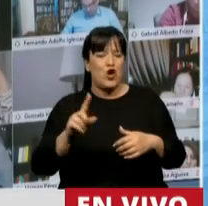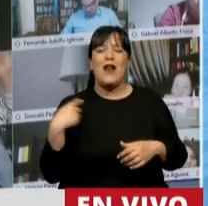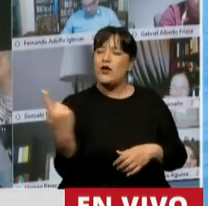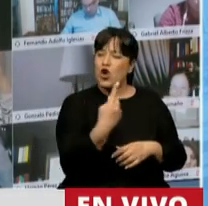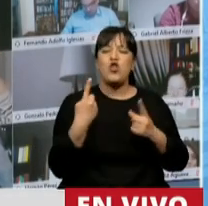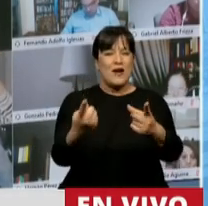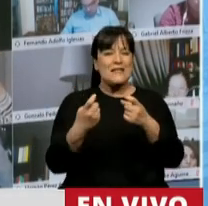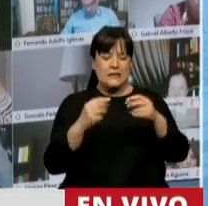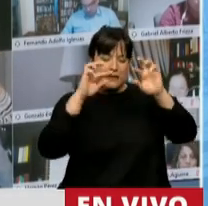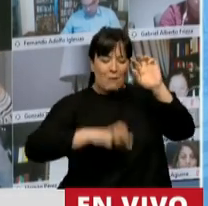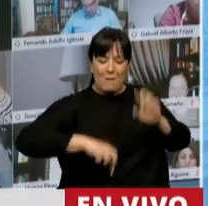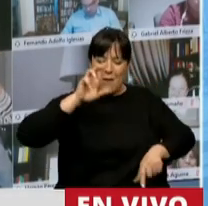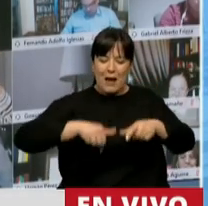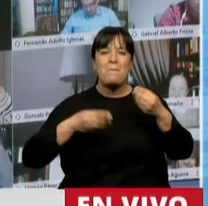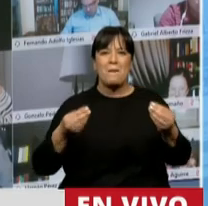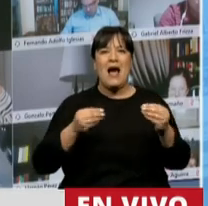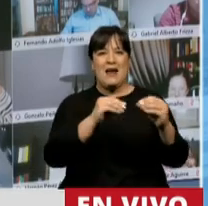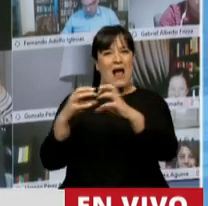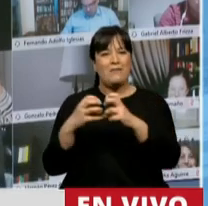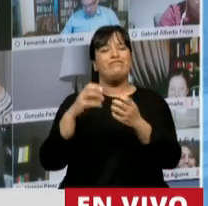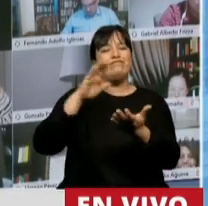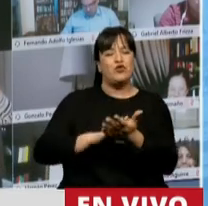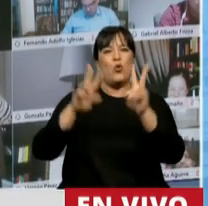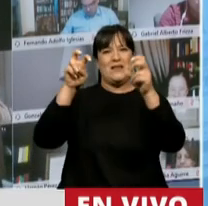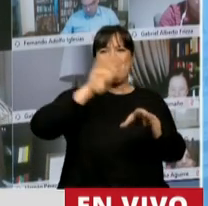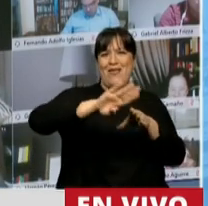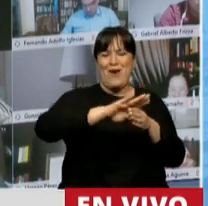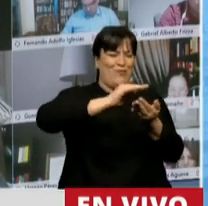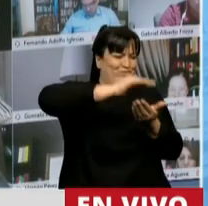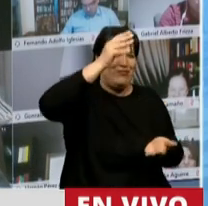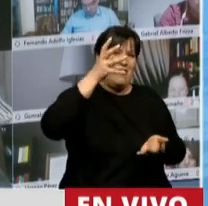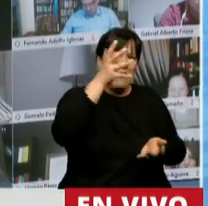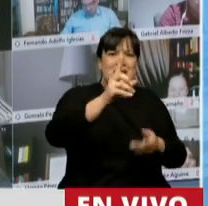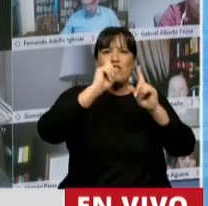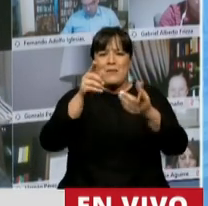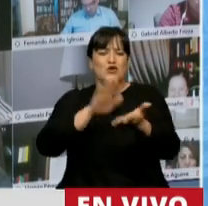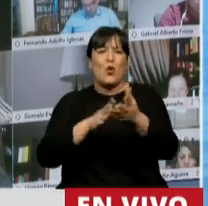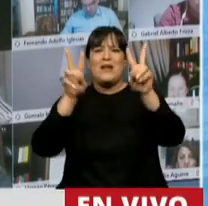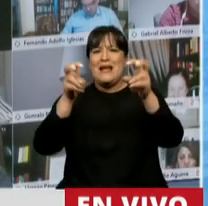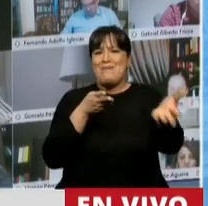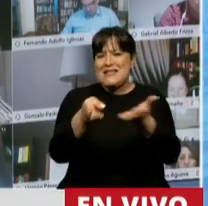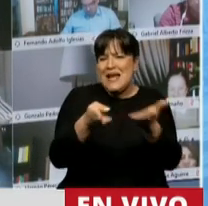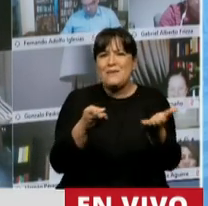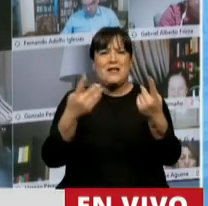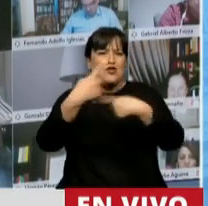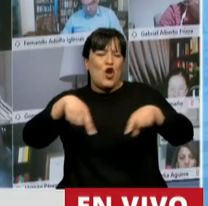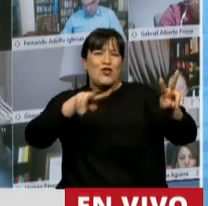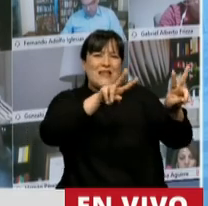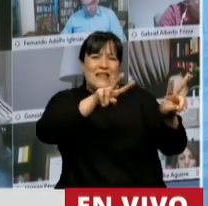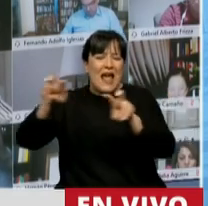en donde se traten estos temas del sobreendeudamiento, estos temas relacionados con los servicios, con todo aquello que hace